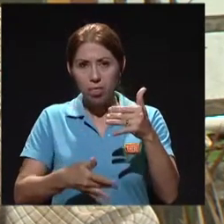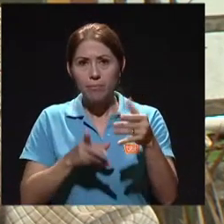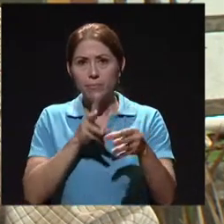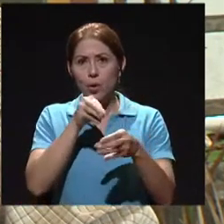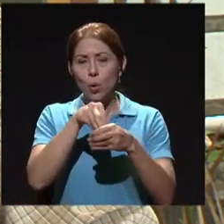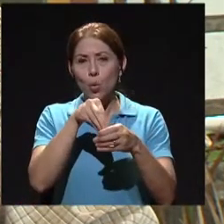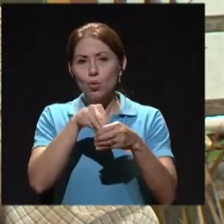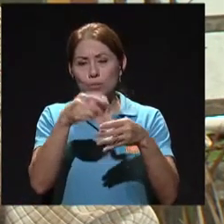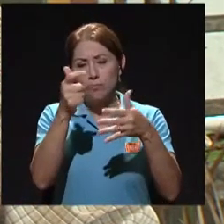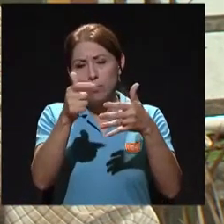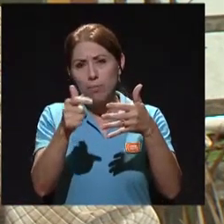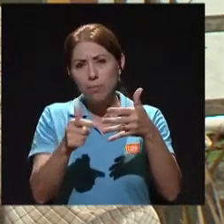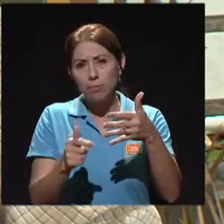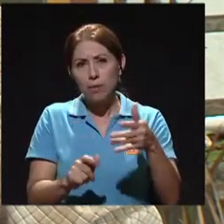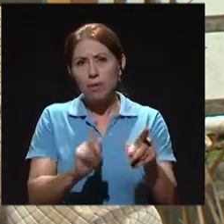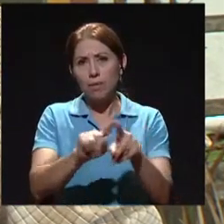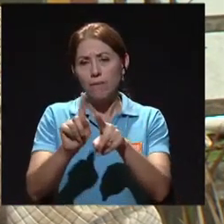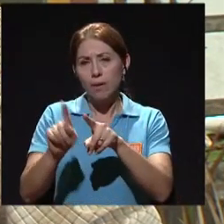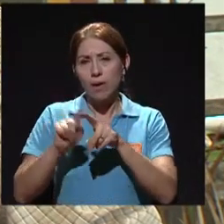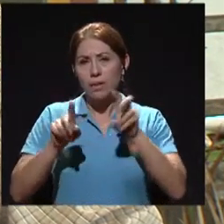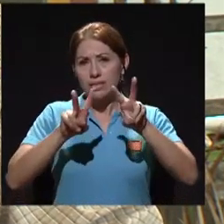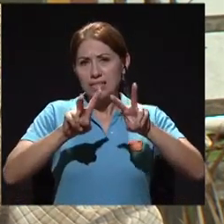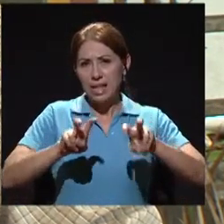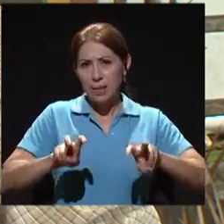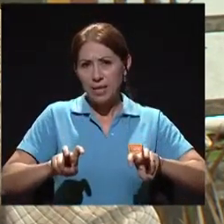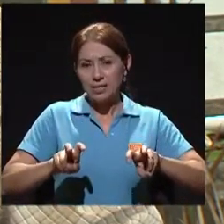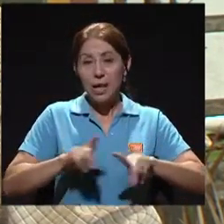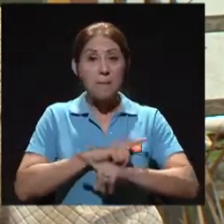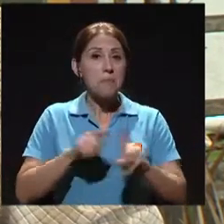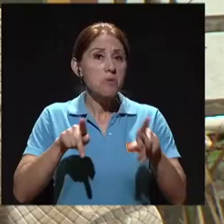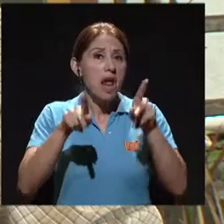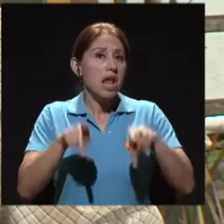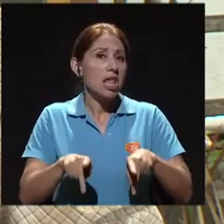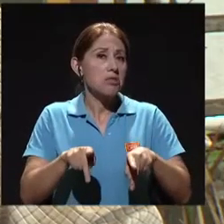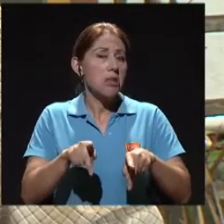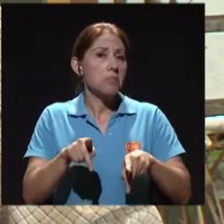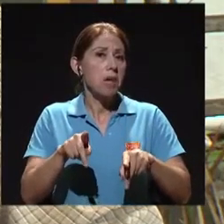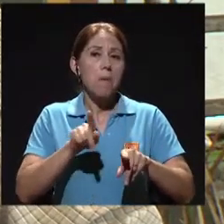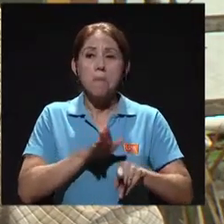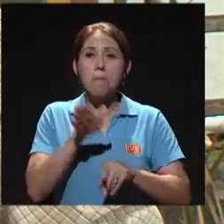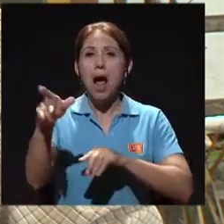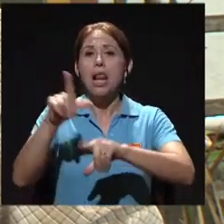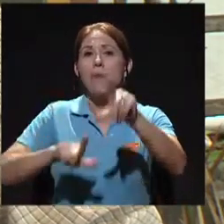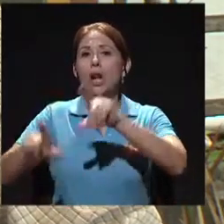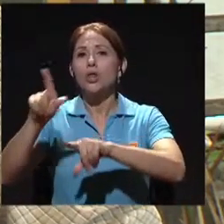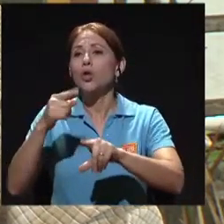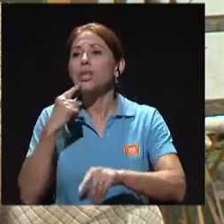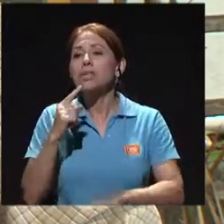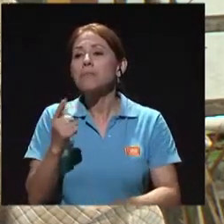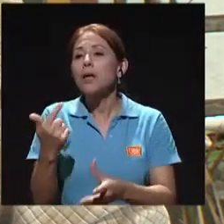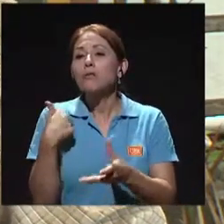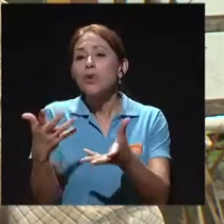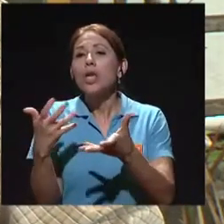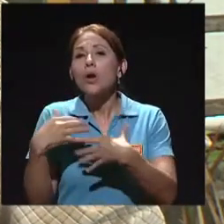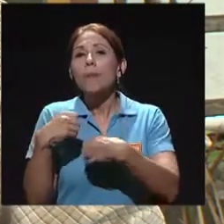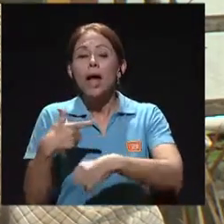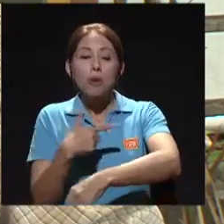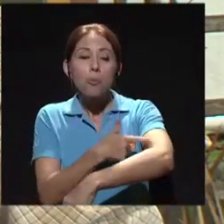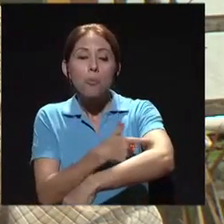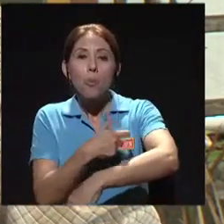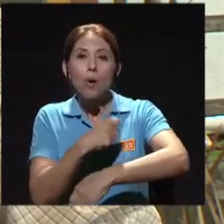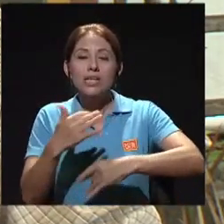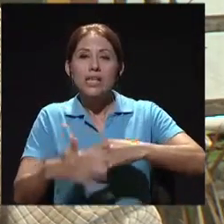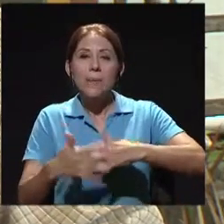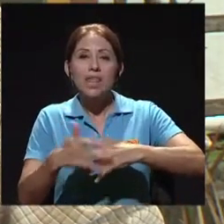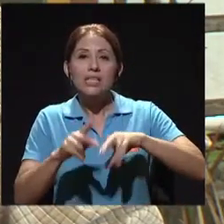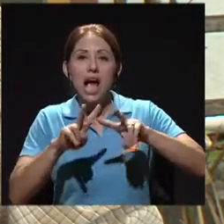diferentes exámenes y la gente normalmente va al laboratorio y dice, es que quiero hacerme un examen de sangre. Y